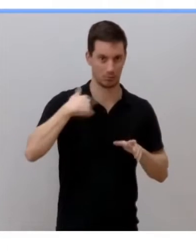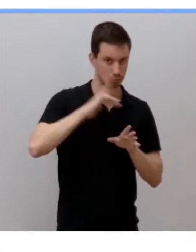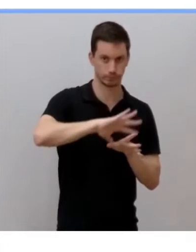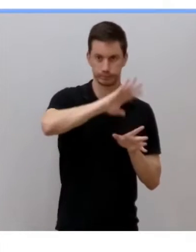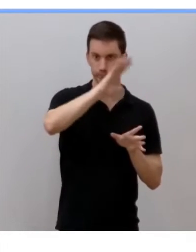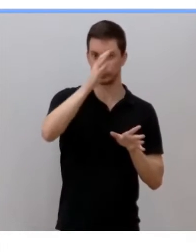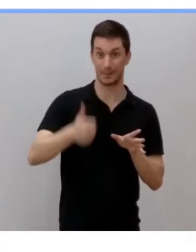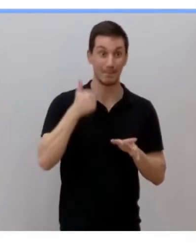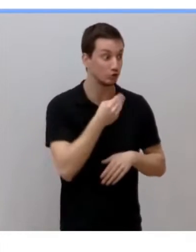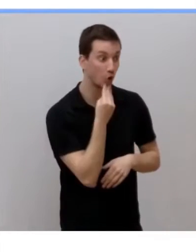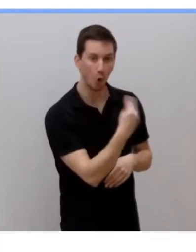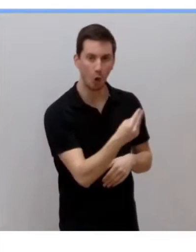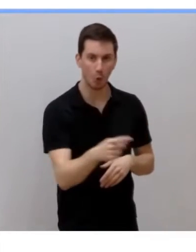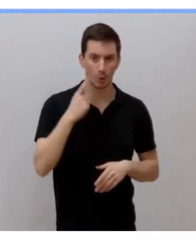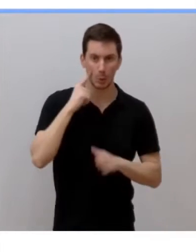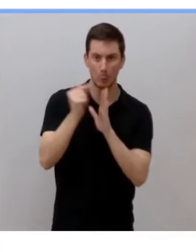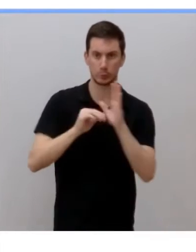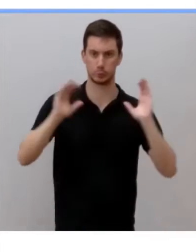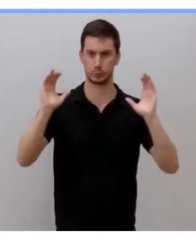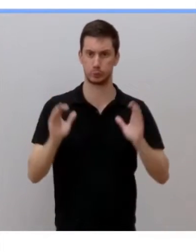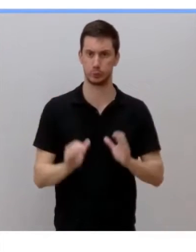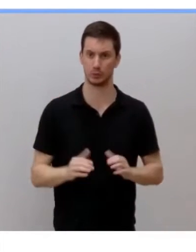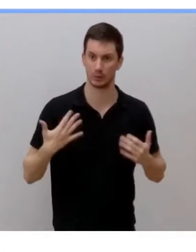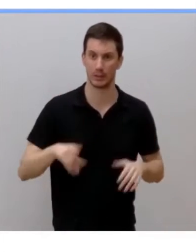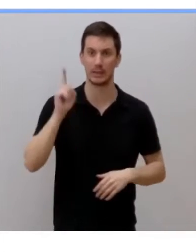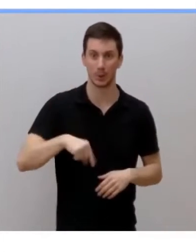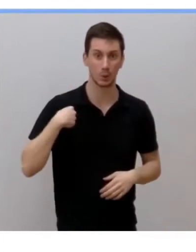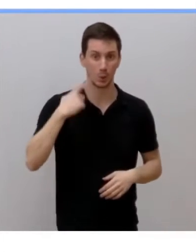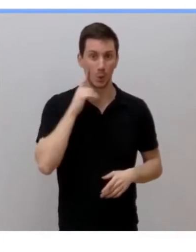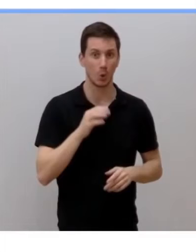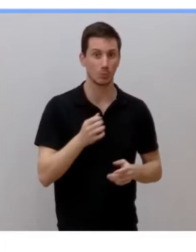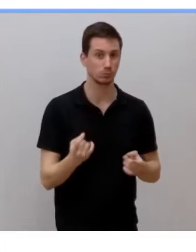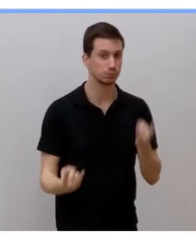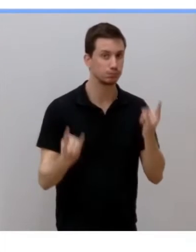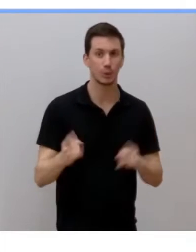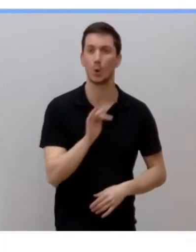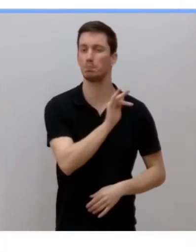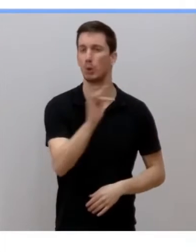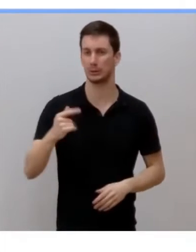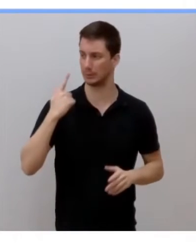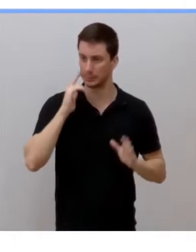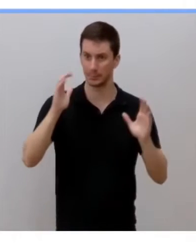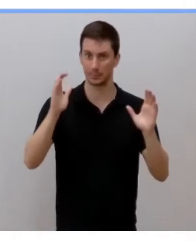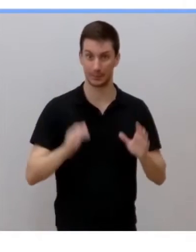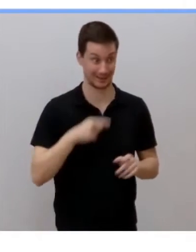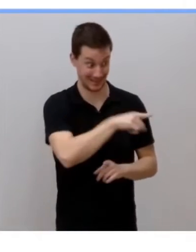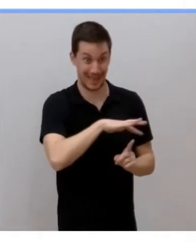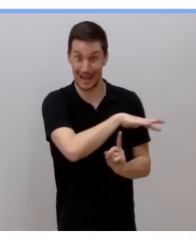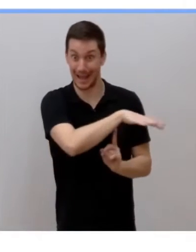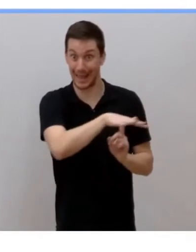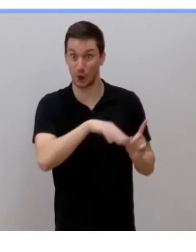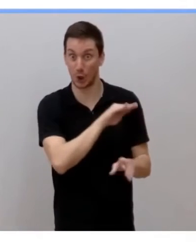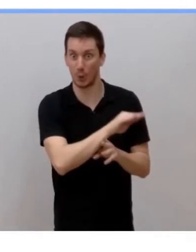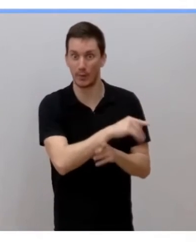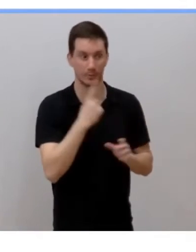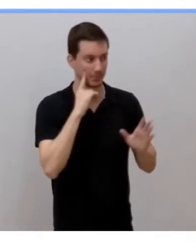edades más jóvenes, y que están bajando también la positividad, que en ese entorno ahora es cada día más baja,